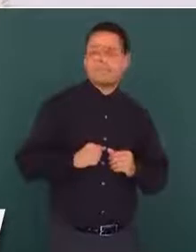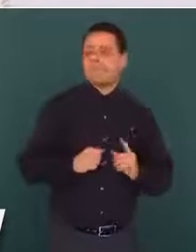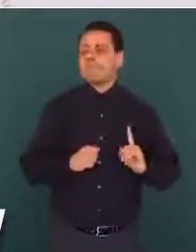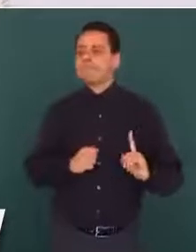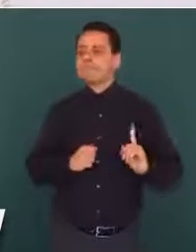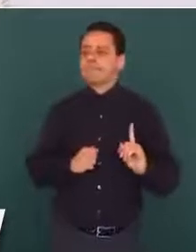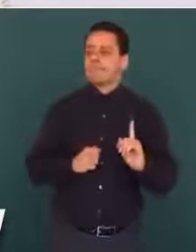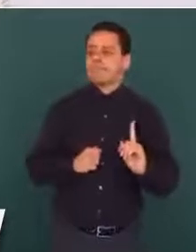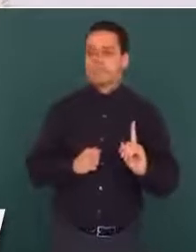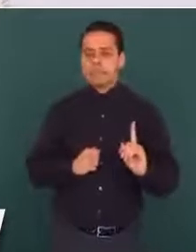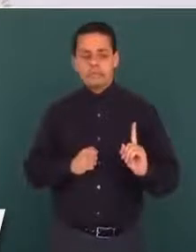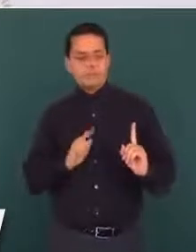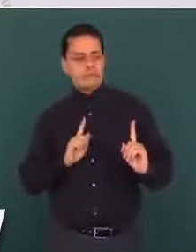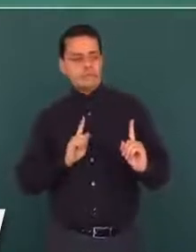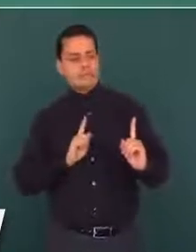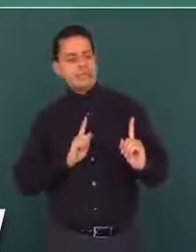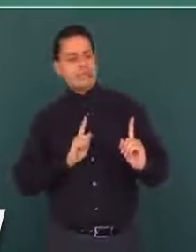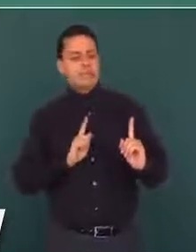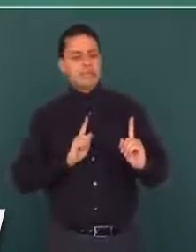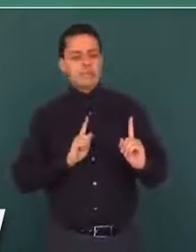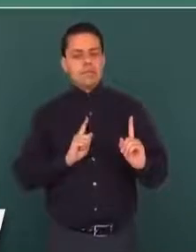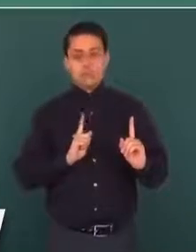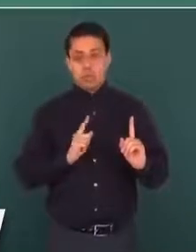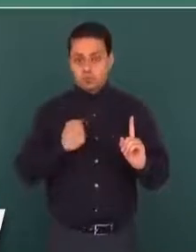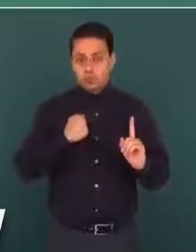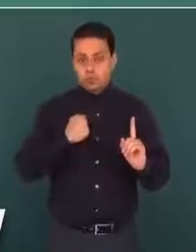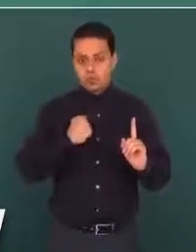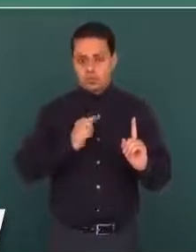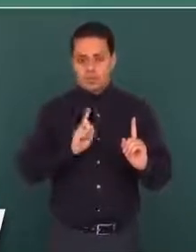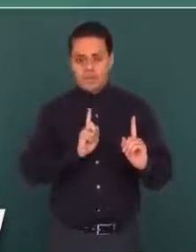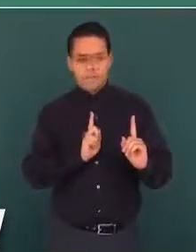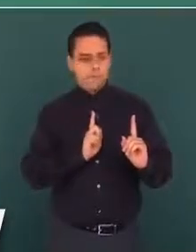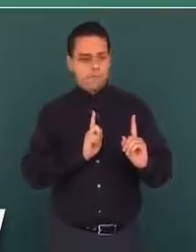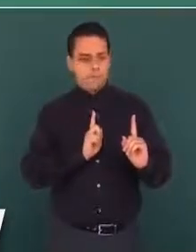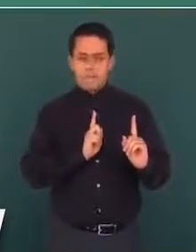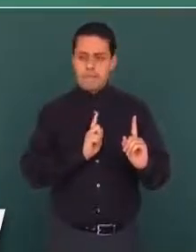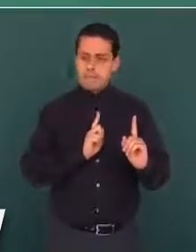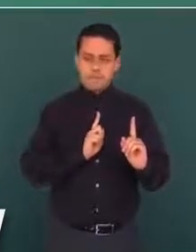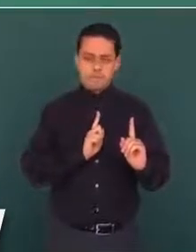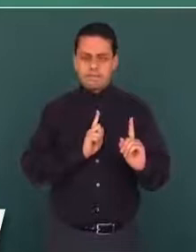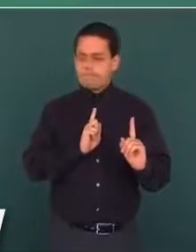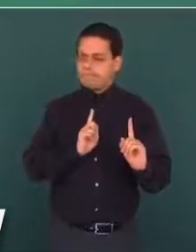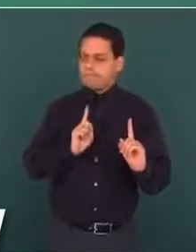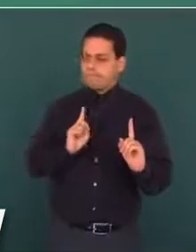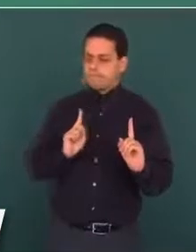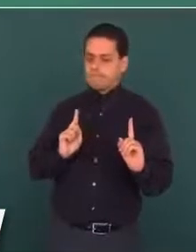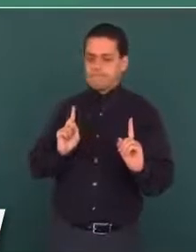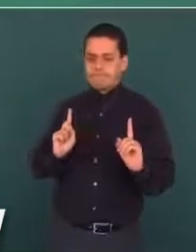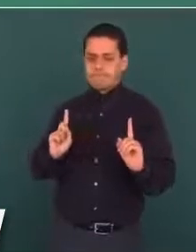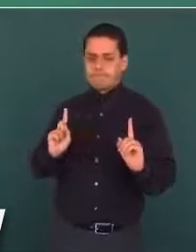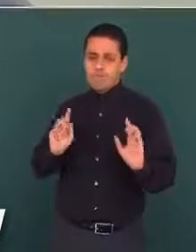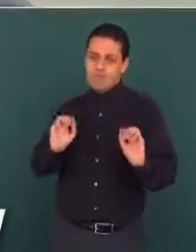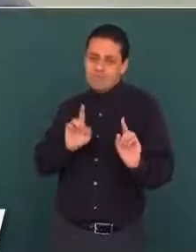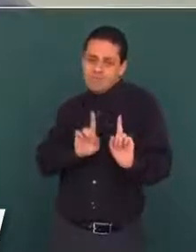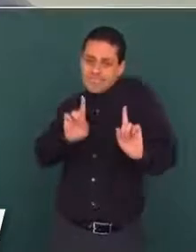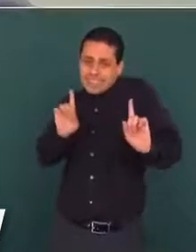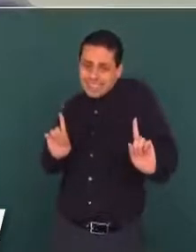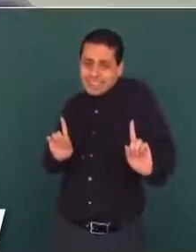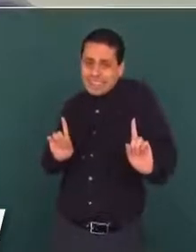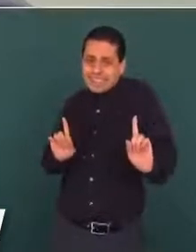retirarme o de guardar distancia,